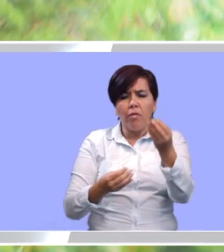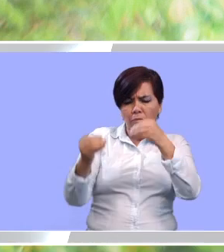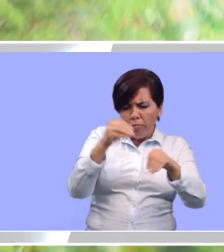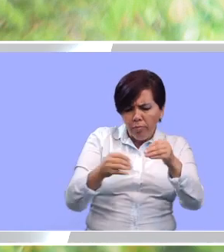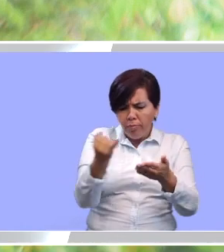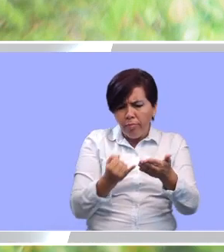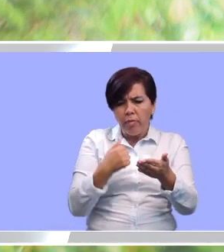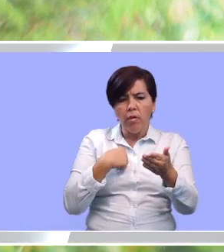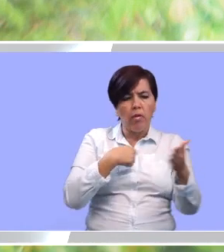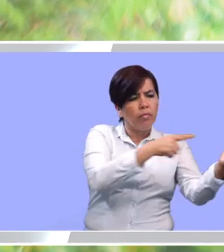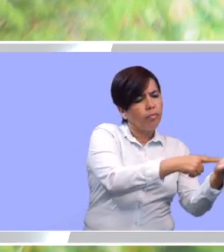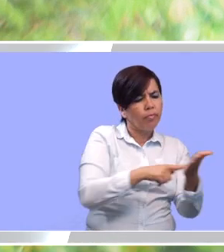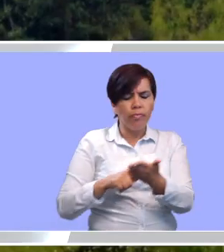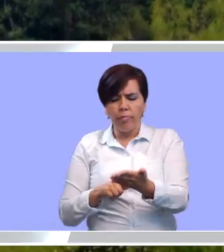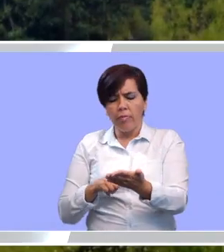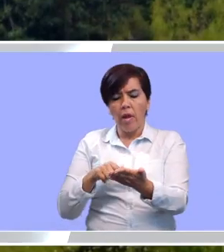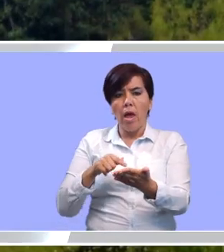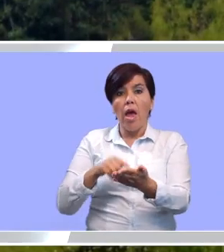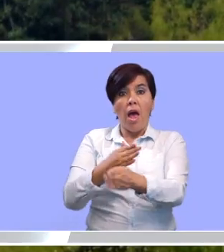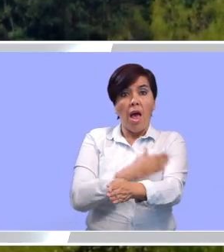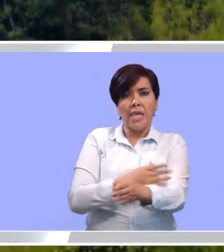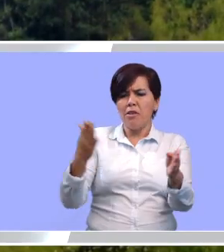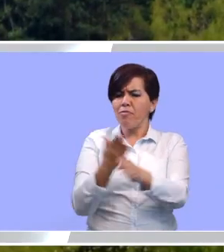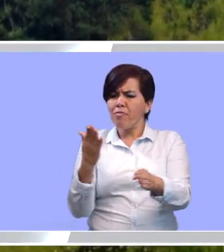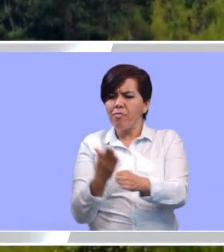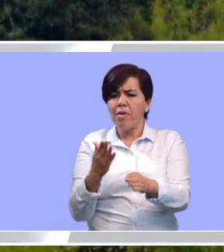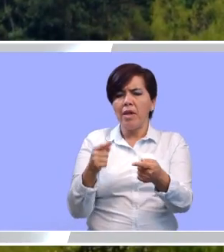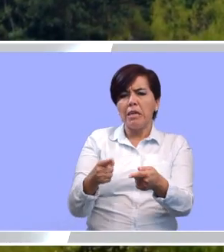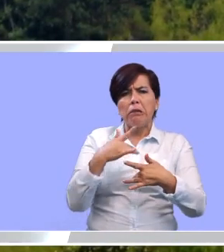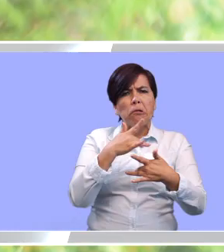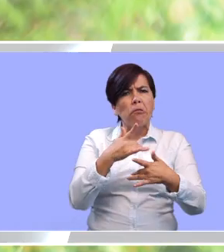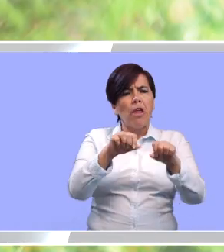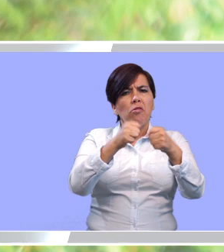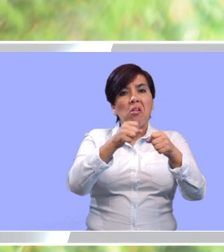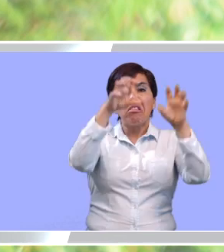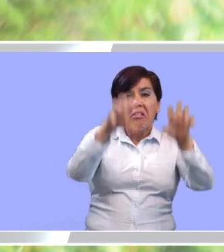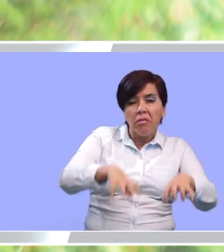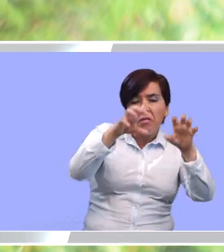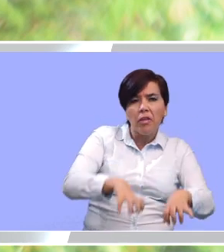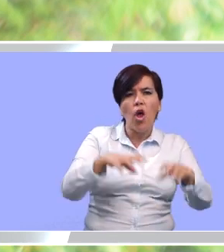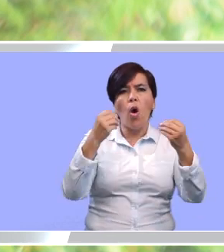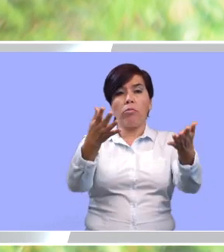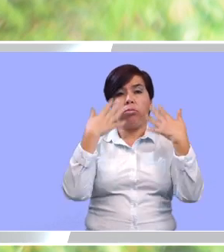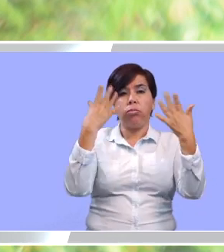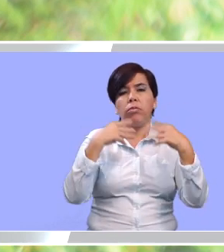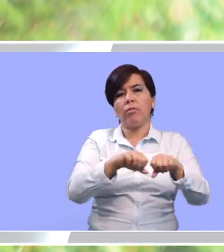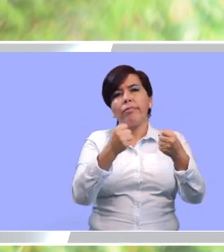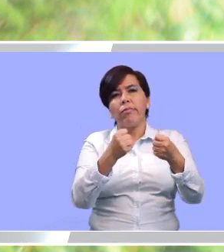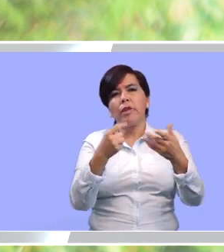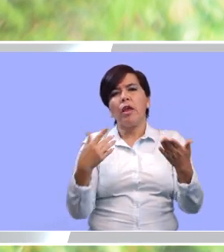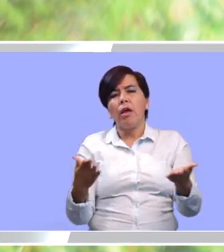recibimos la solicitud de ellos. Tenían problemas del servicio cuando llovía o cuando